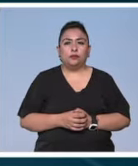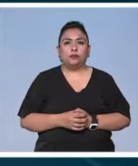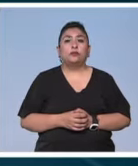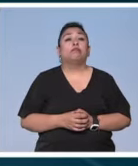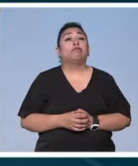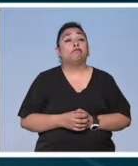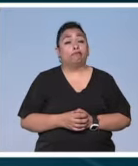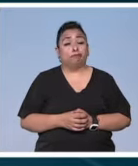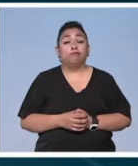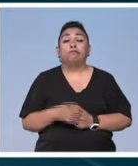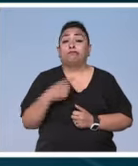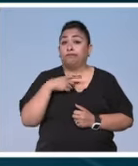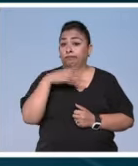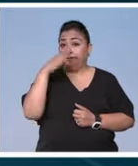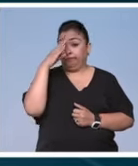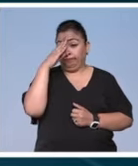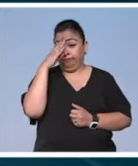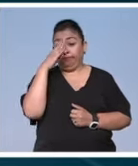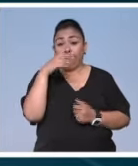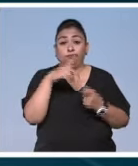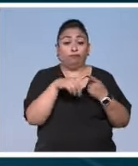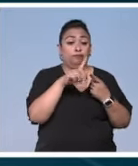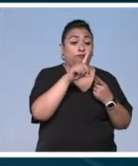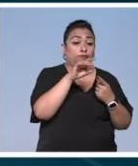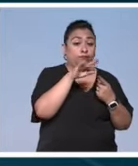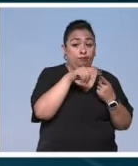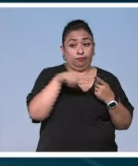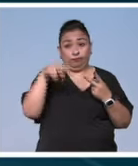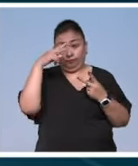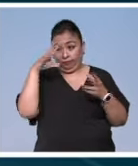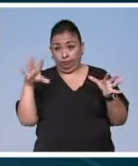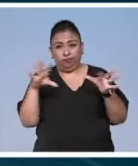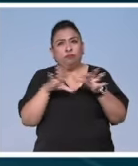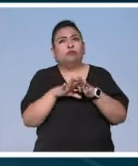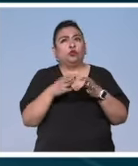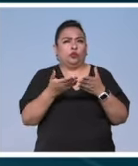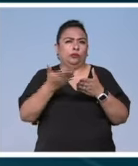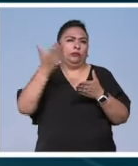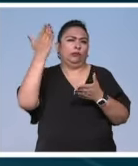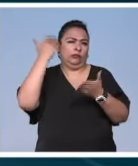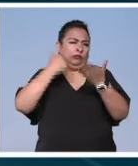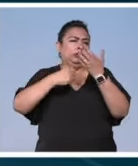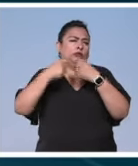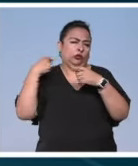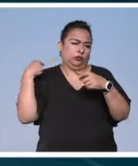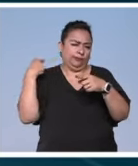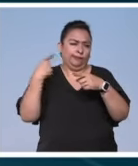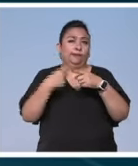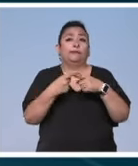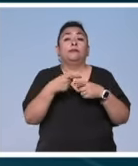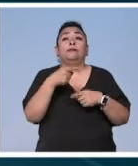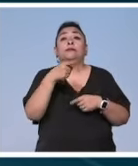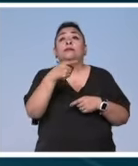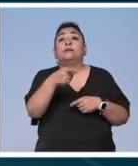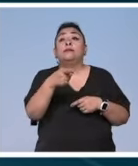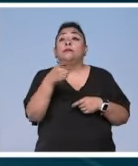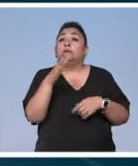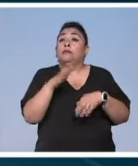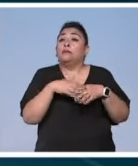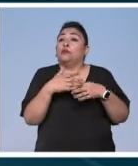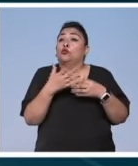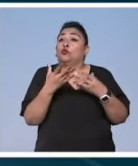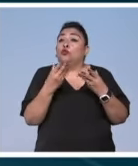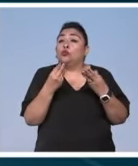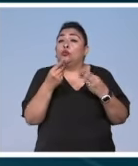Bueno, hay que considerar que la relación de Damien Hirst con México es ya de larga data. Sobre todo se intensifica